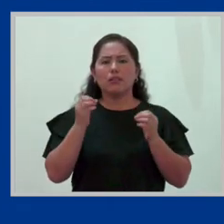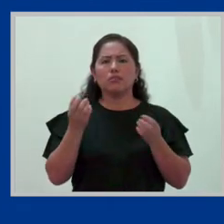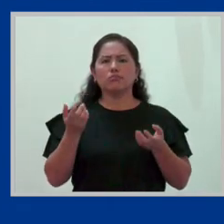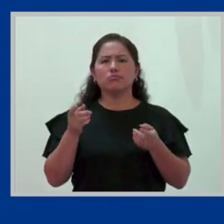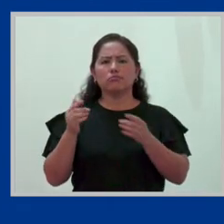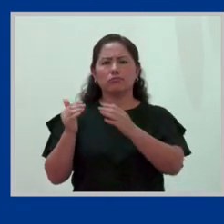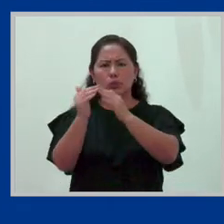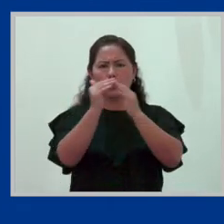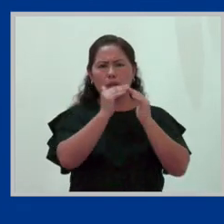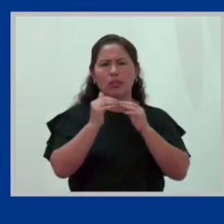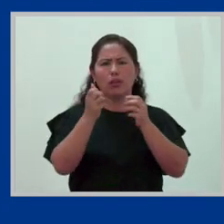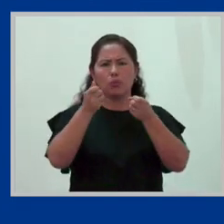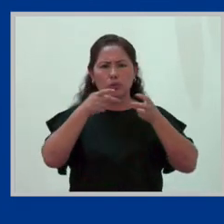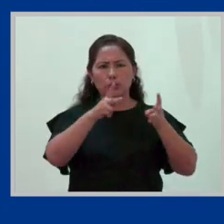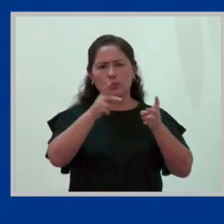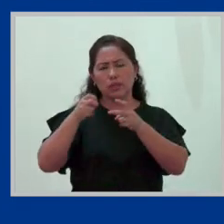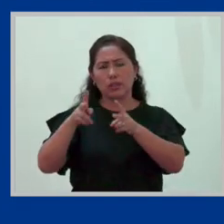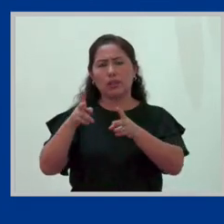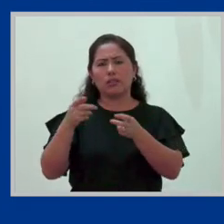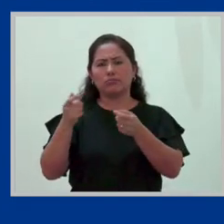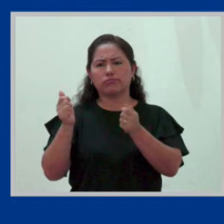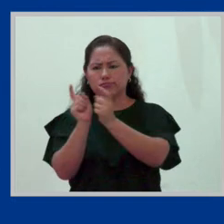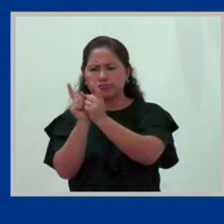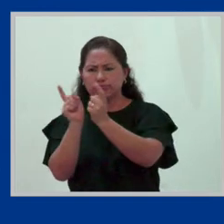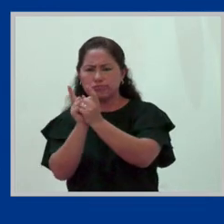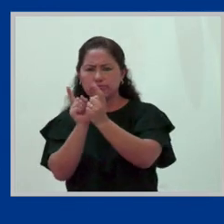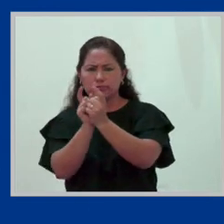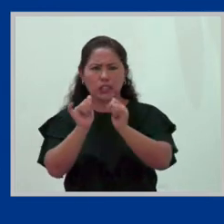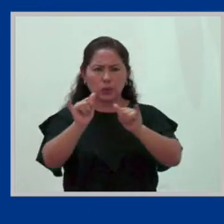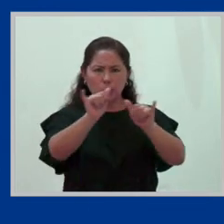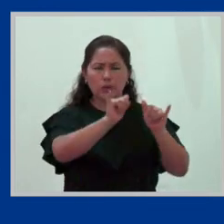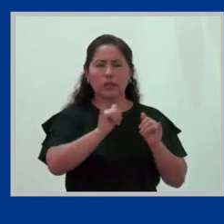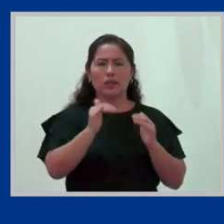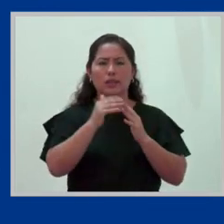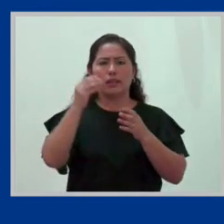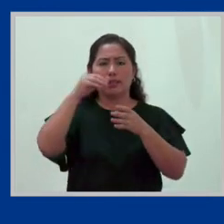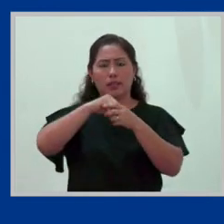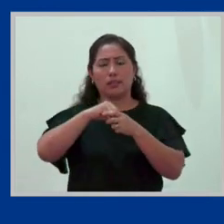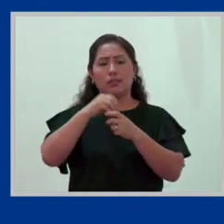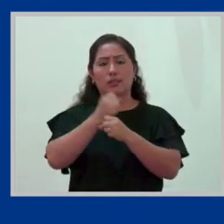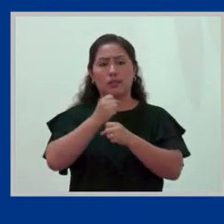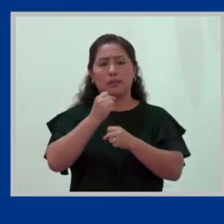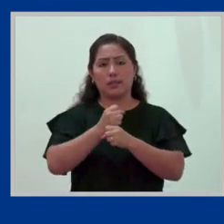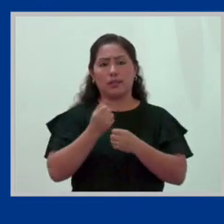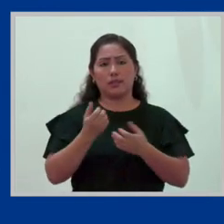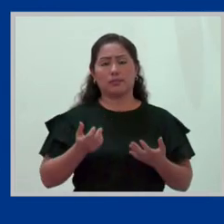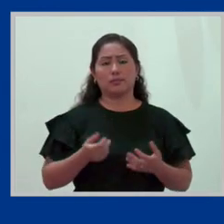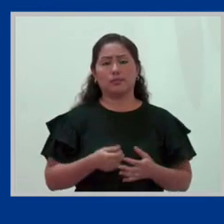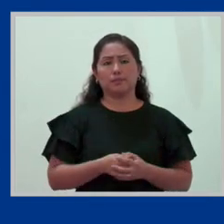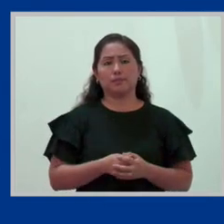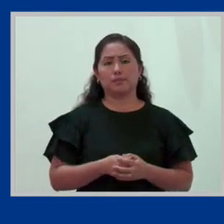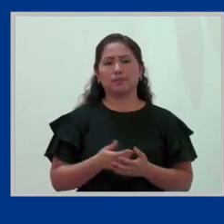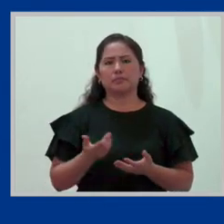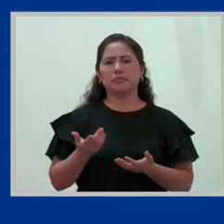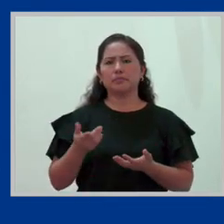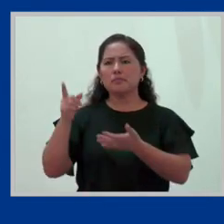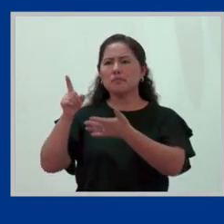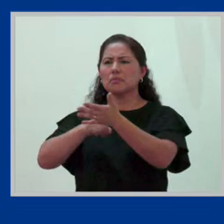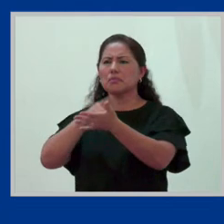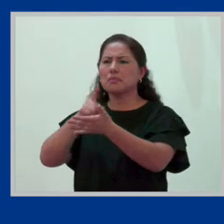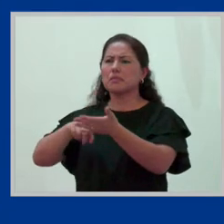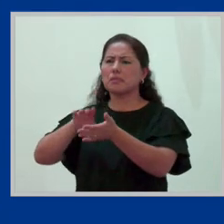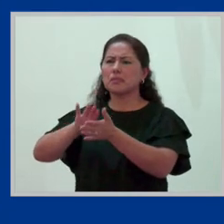igualdad de oportunidades o de trato en el empleo o la ocupación. La discriminación puede ser